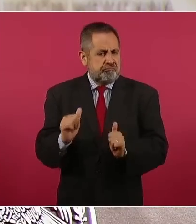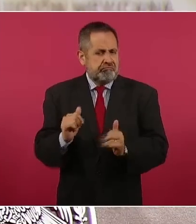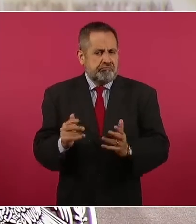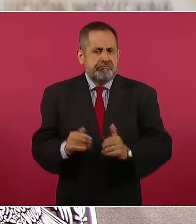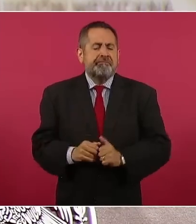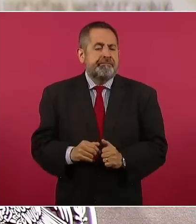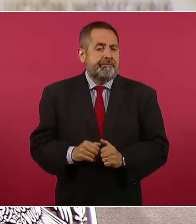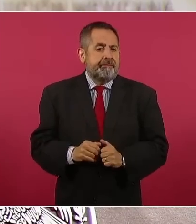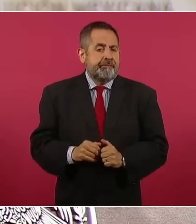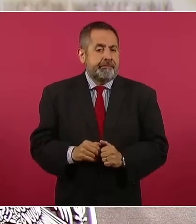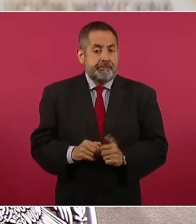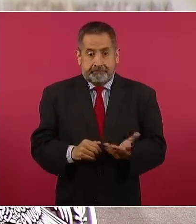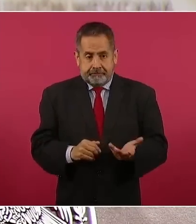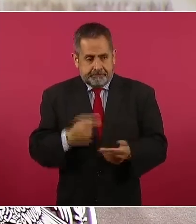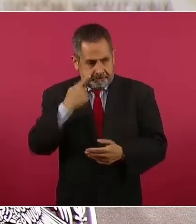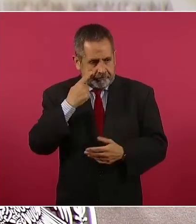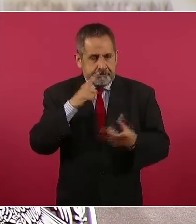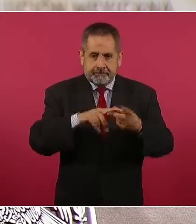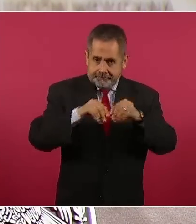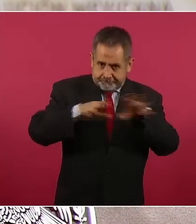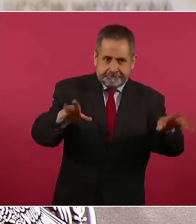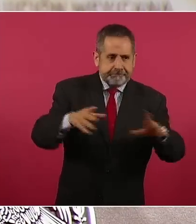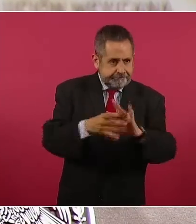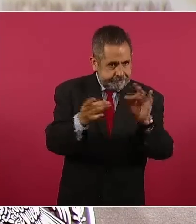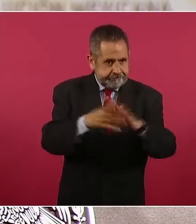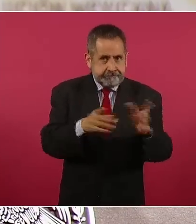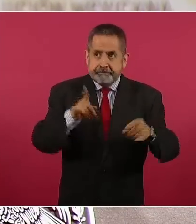pero eso no es nota.